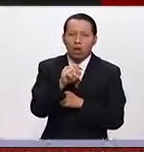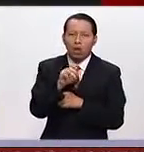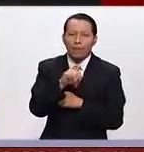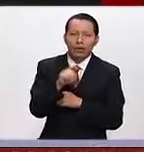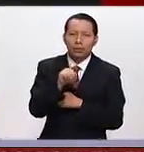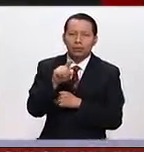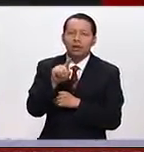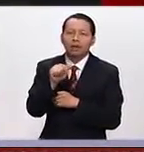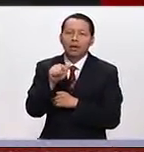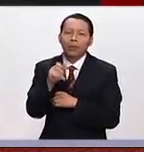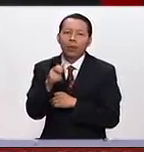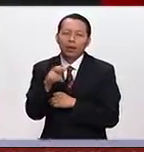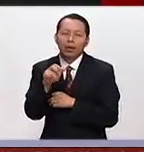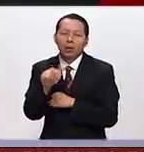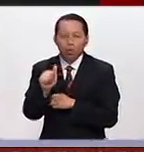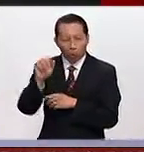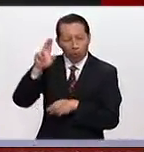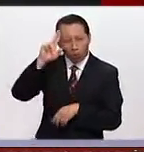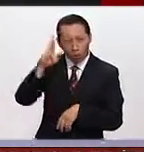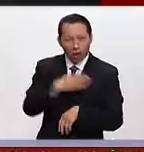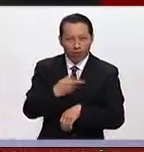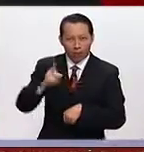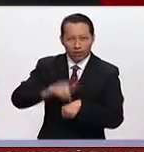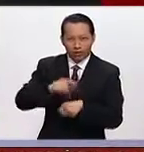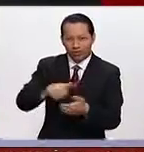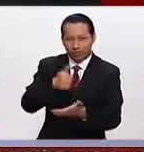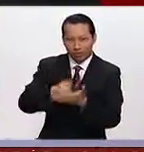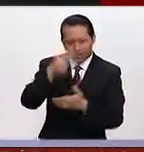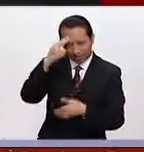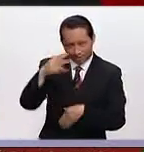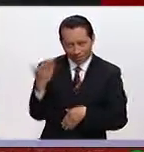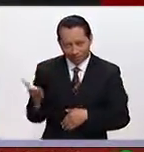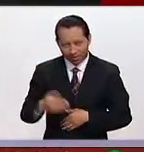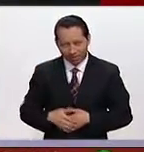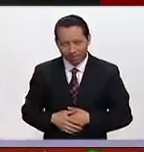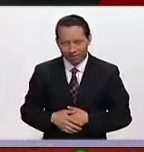Pepe, qué gusto saludarte, muy buenos días desde la Ciudad de México, antes que nada.